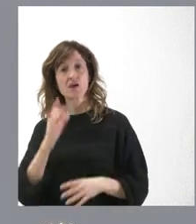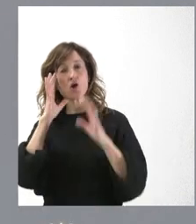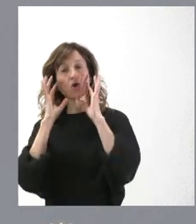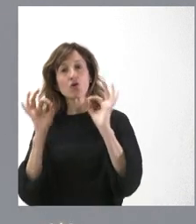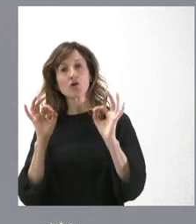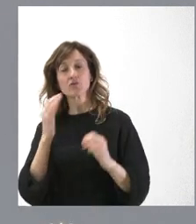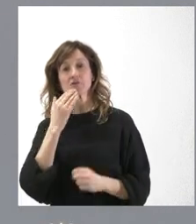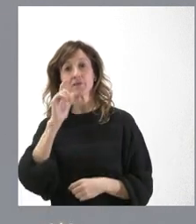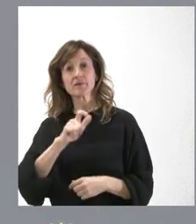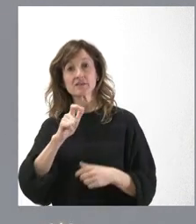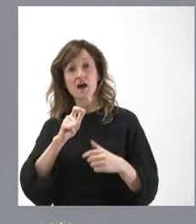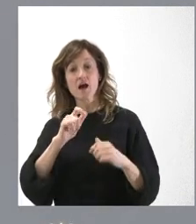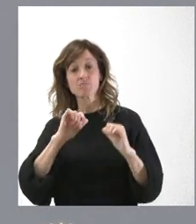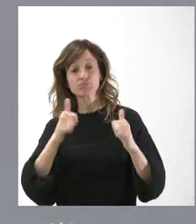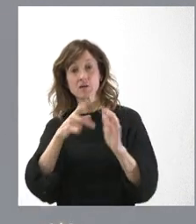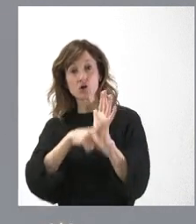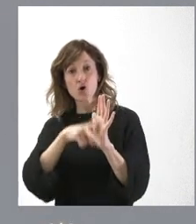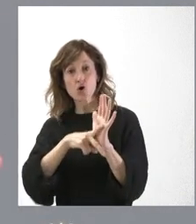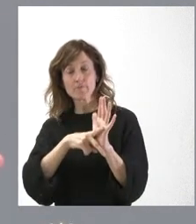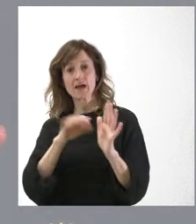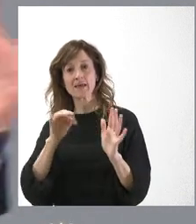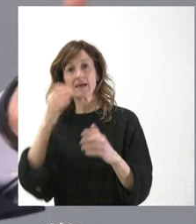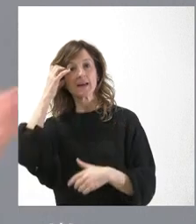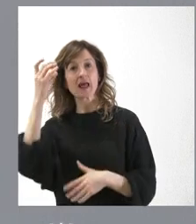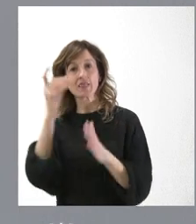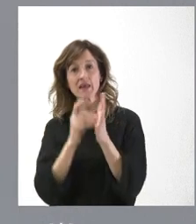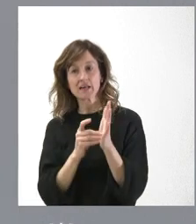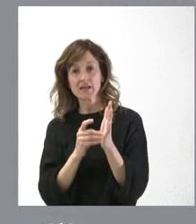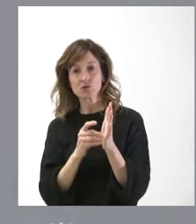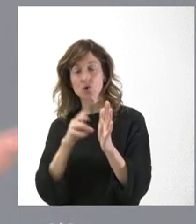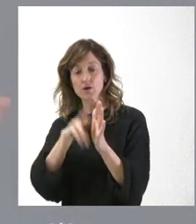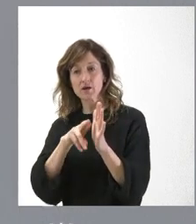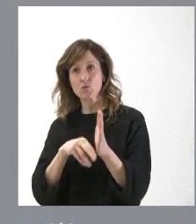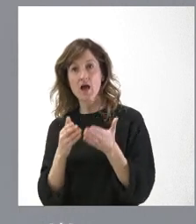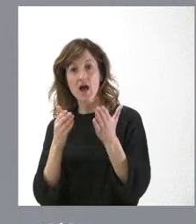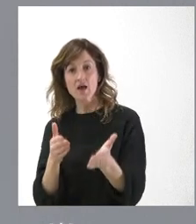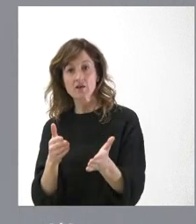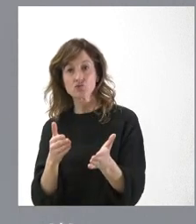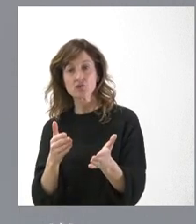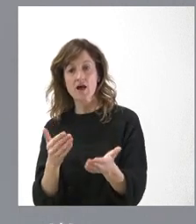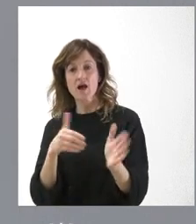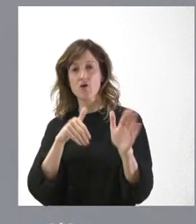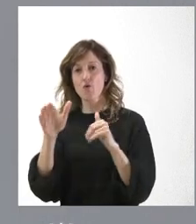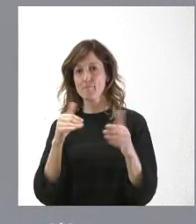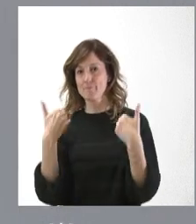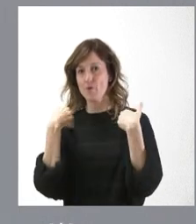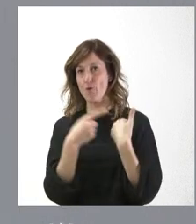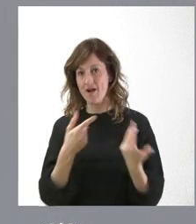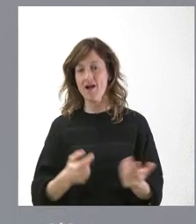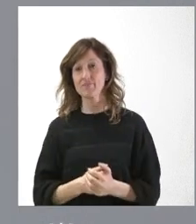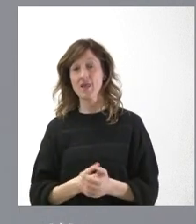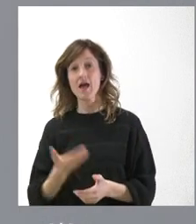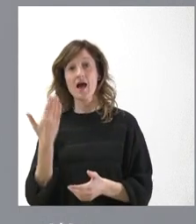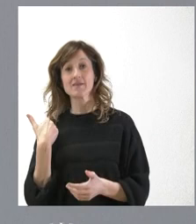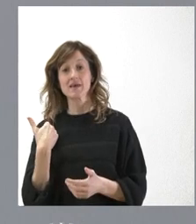quien pone en marcha la medida y quien establece el real decreto por el que se regulan las ayudas es el que las convoque. Y ayer, además, las